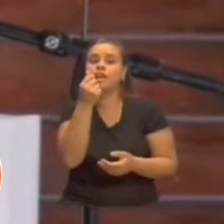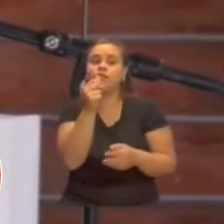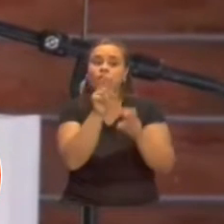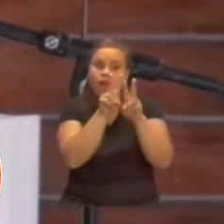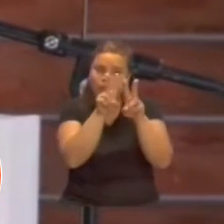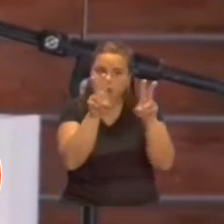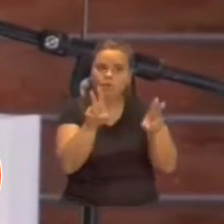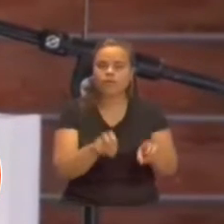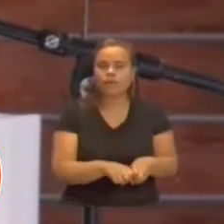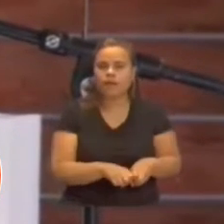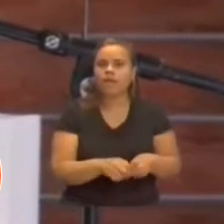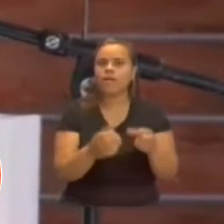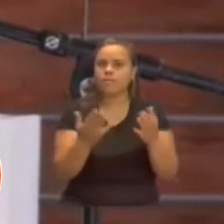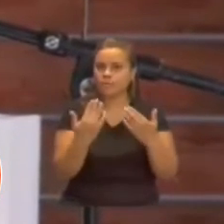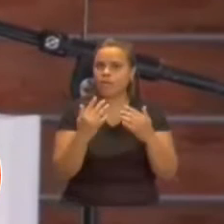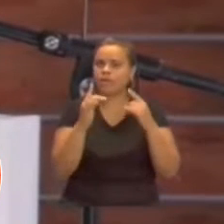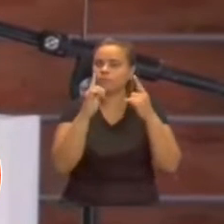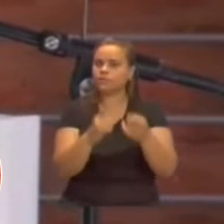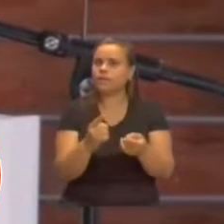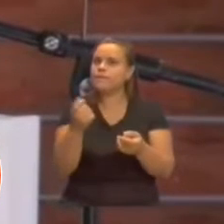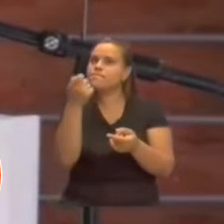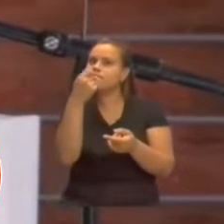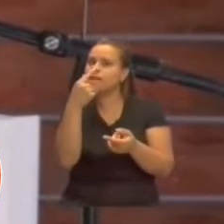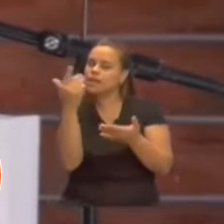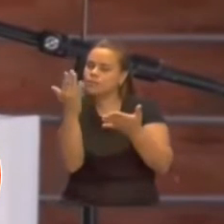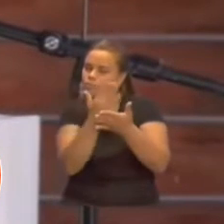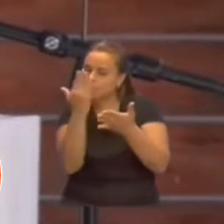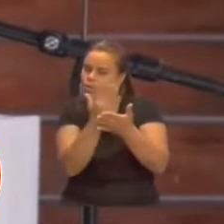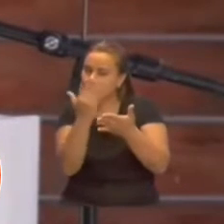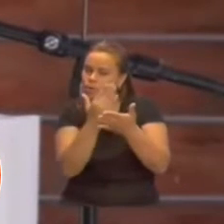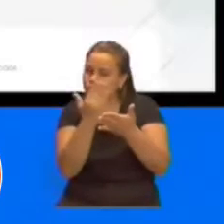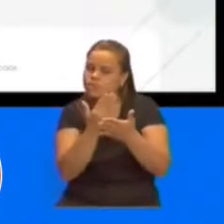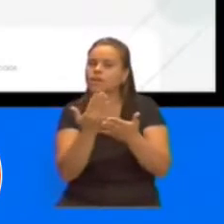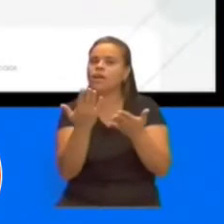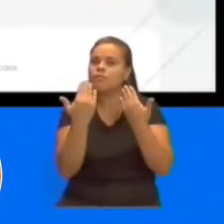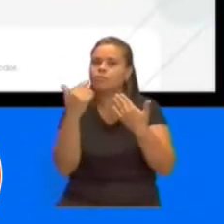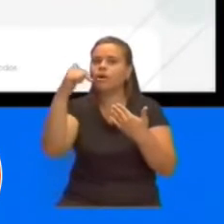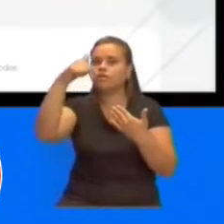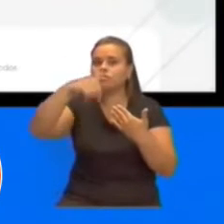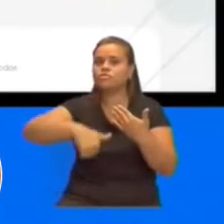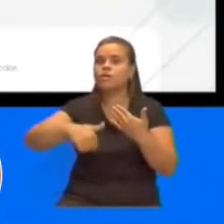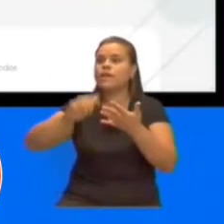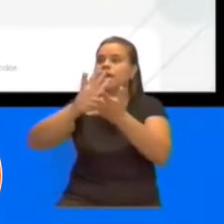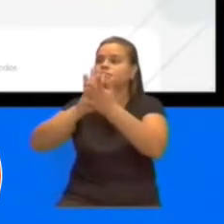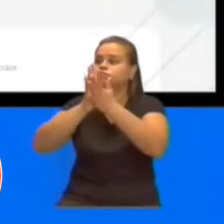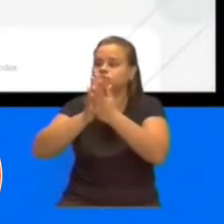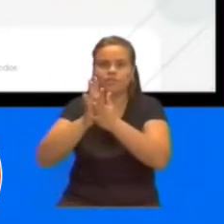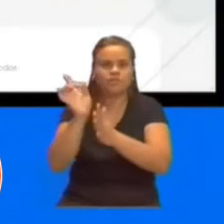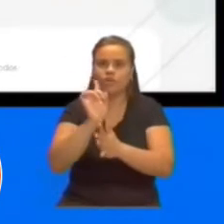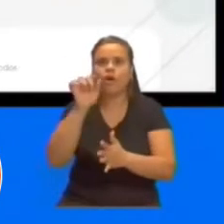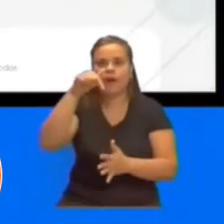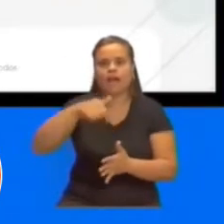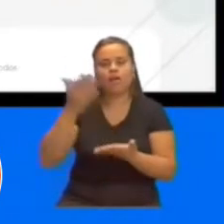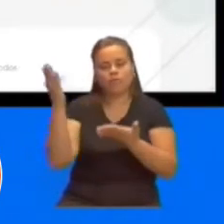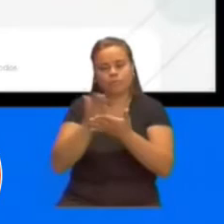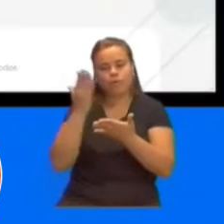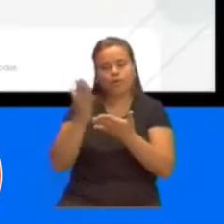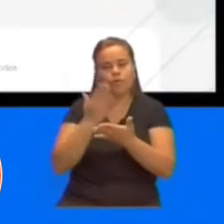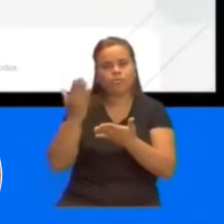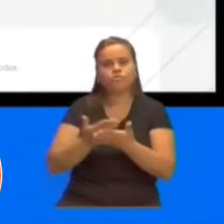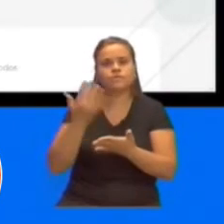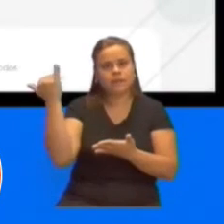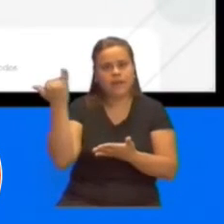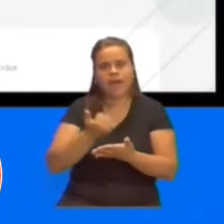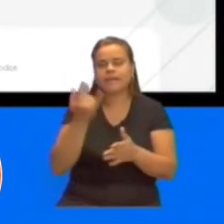continua de medicamentos sin necesidad de realizar compras específicas a los laboratorios, que como ustedes sabrán, todos los días